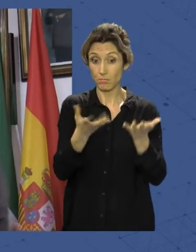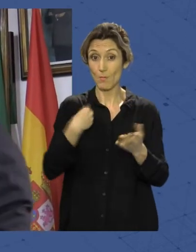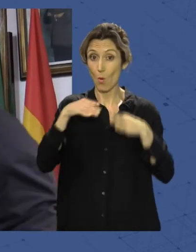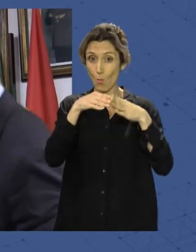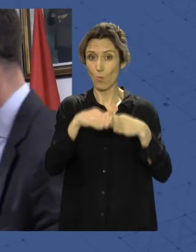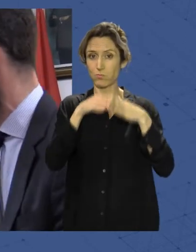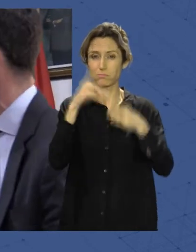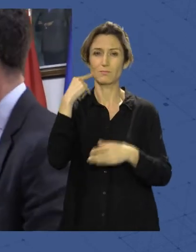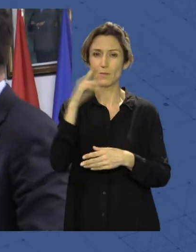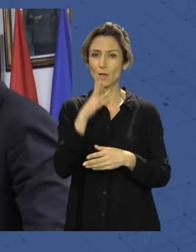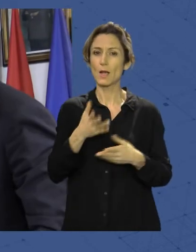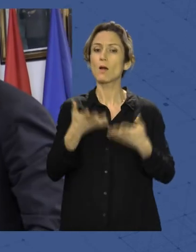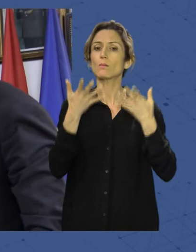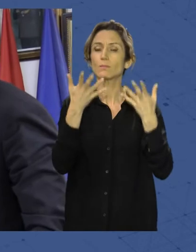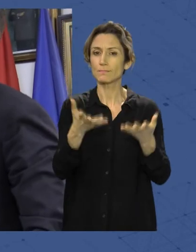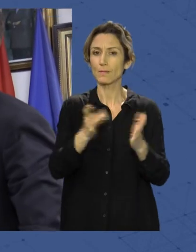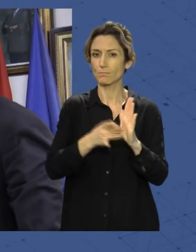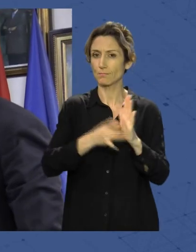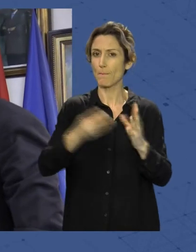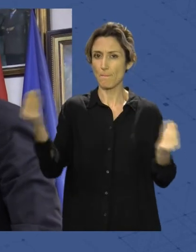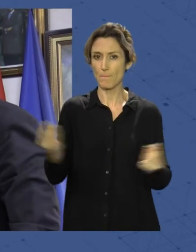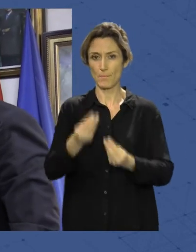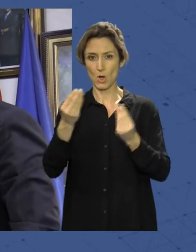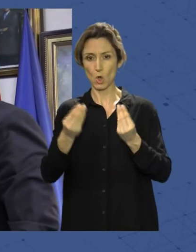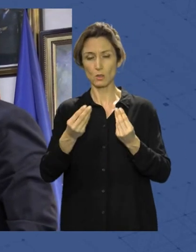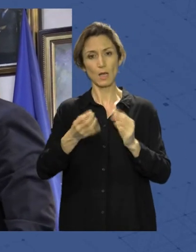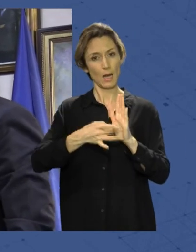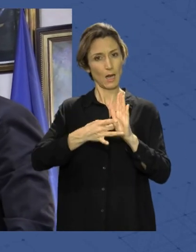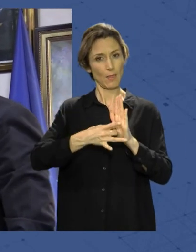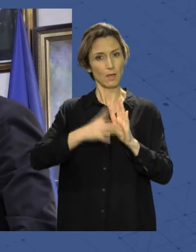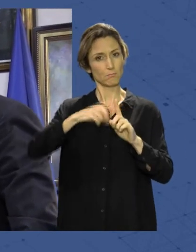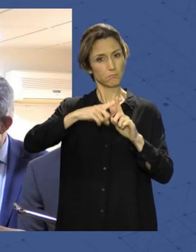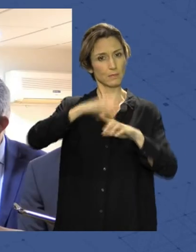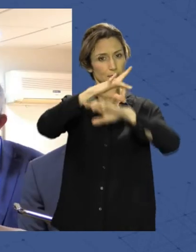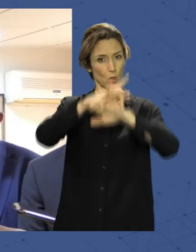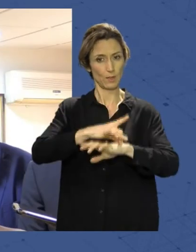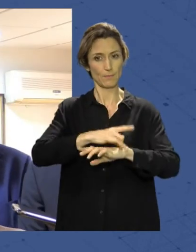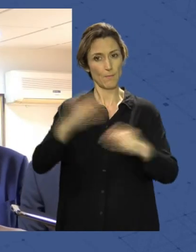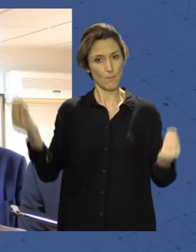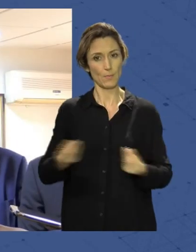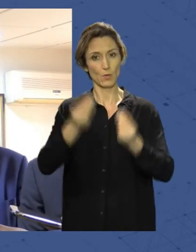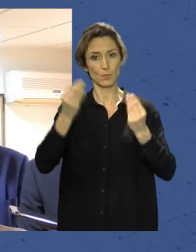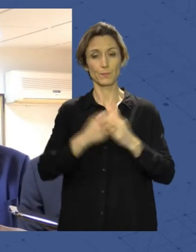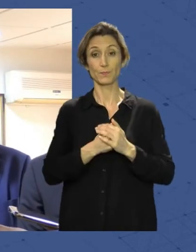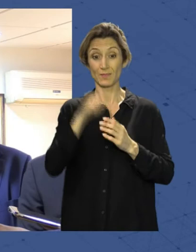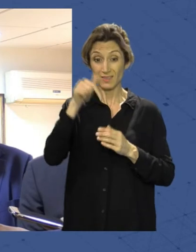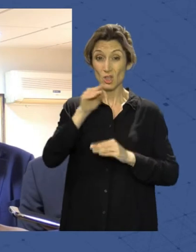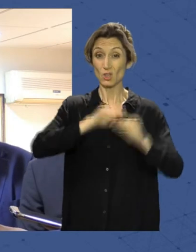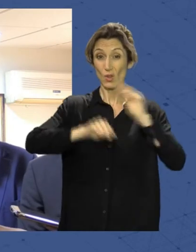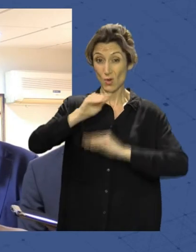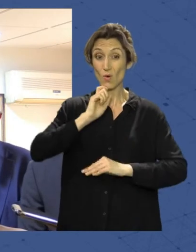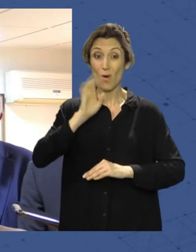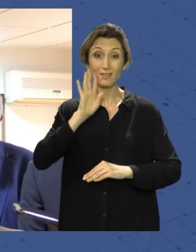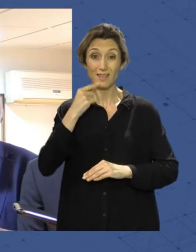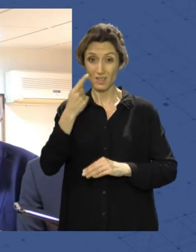Almería se presten de manera más eficiente con altos estándares de calidad y seguridad. Esto lo estamos resolviendo como ha dicho el